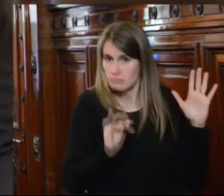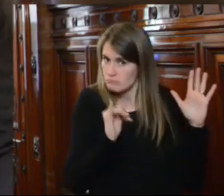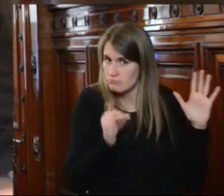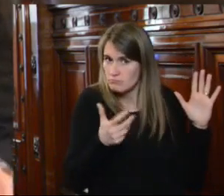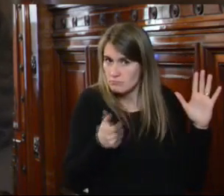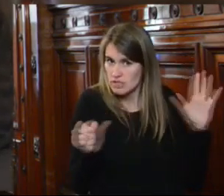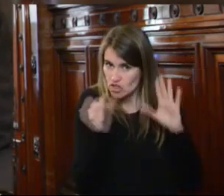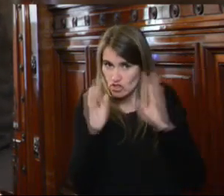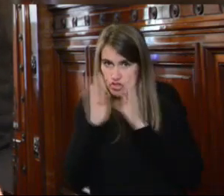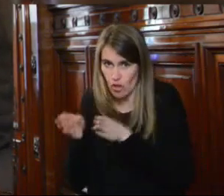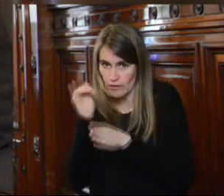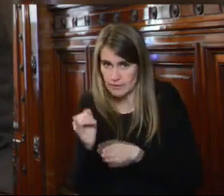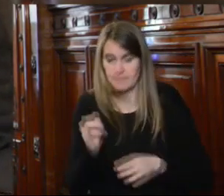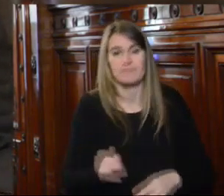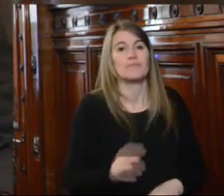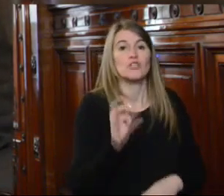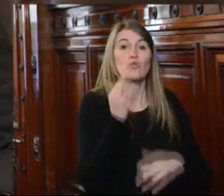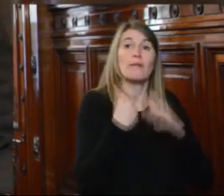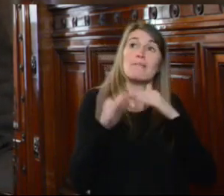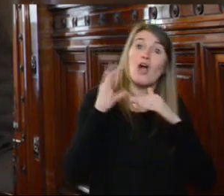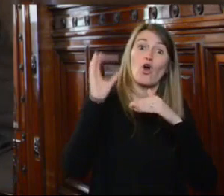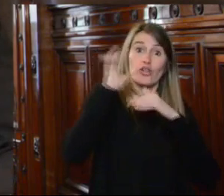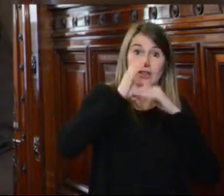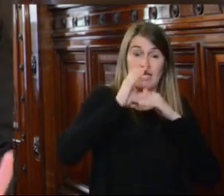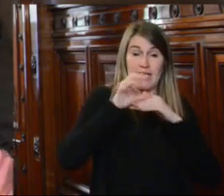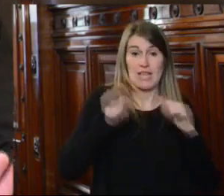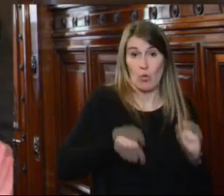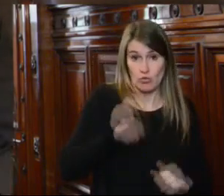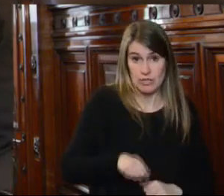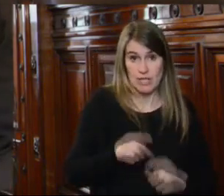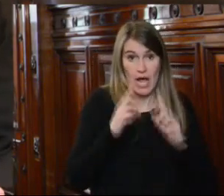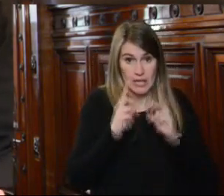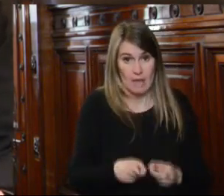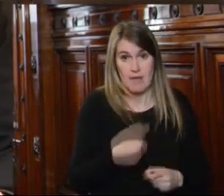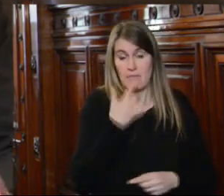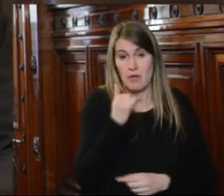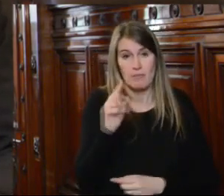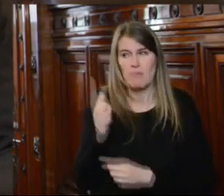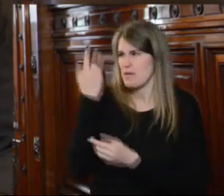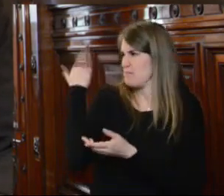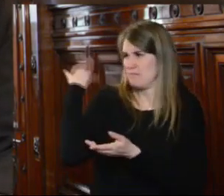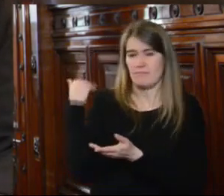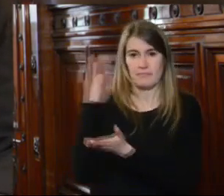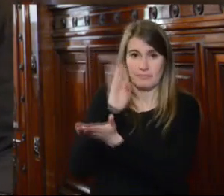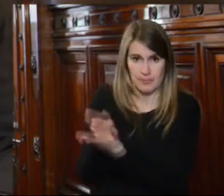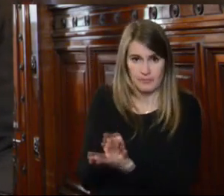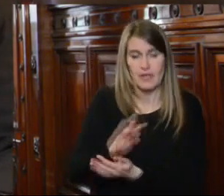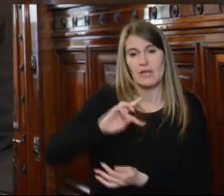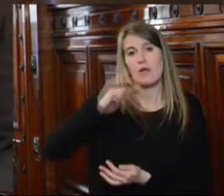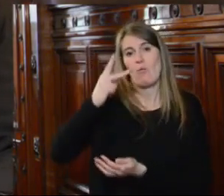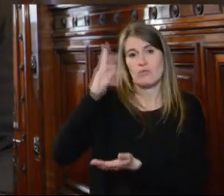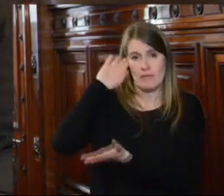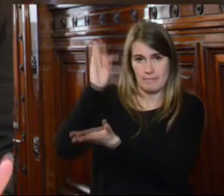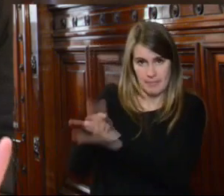también la Suprema Corte de Justicia desea hacer hincapié que ni la sentencia de primera instancia ni la sentencia de segunda instancia